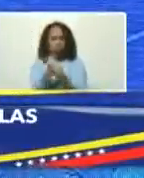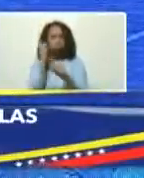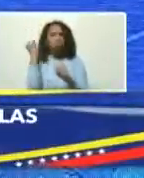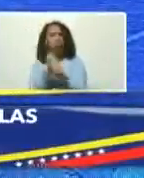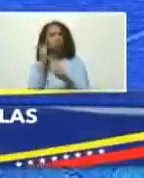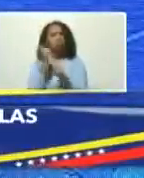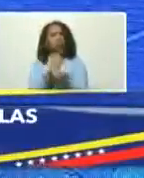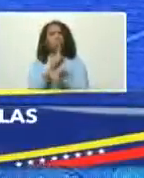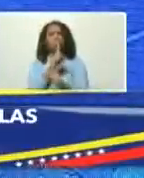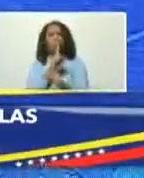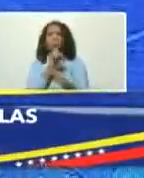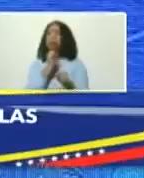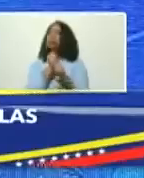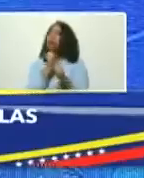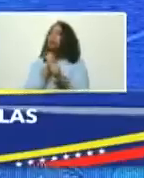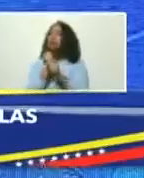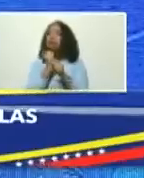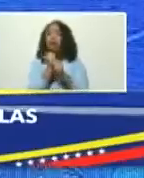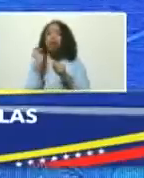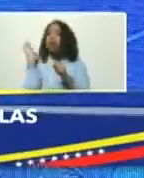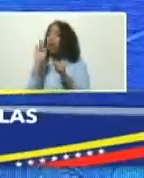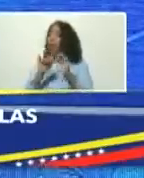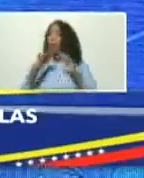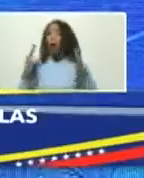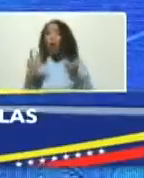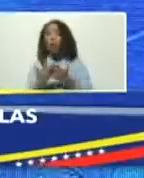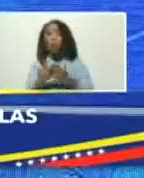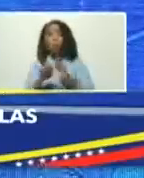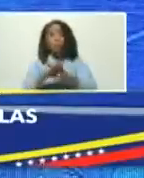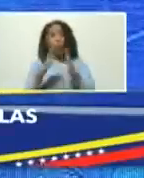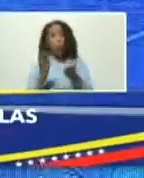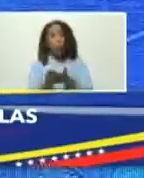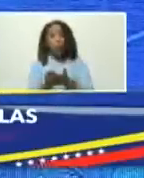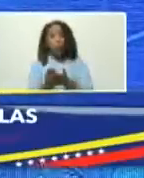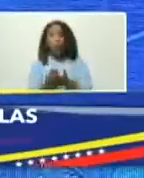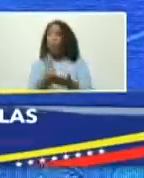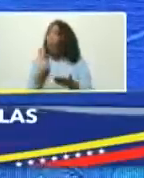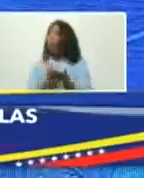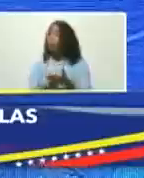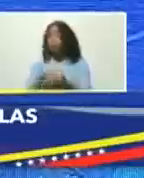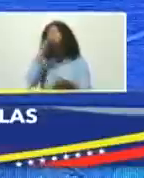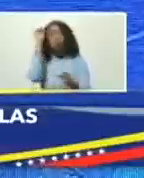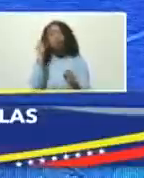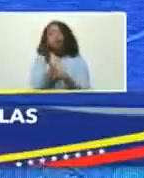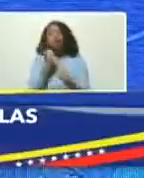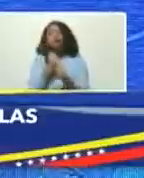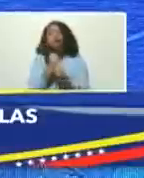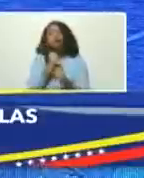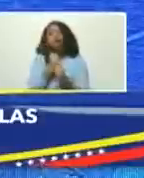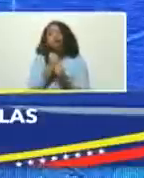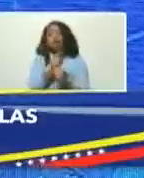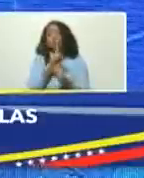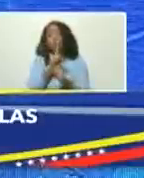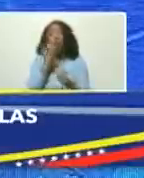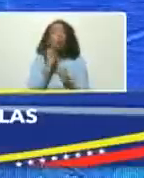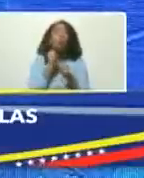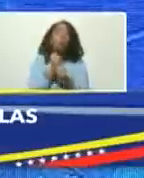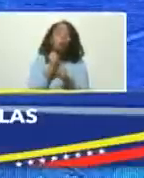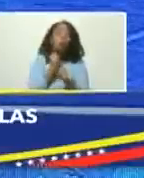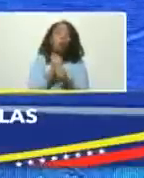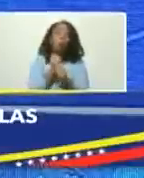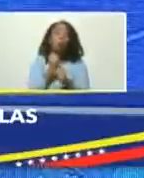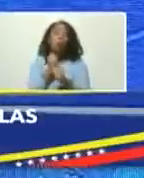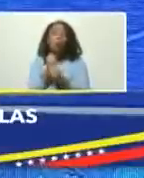se nos vino la pandemia al mundo y nos pusimos a trabajar a